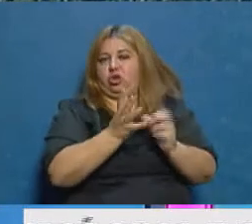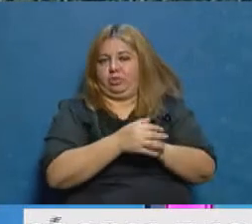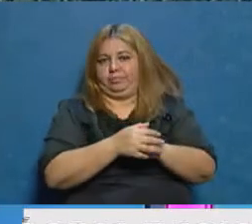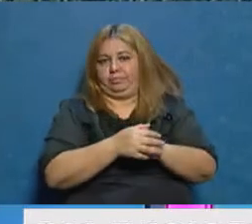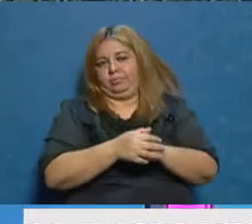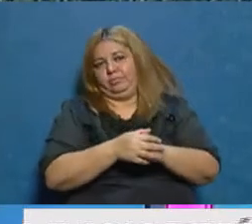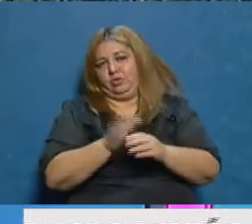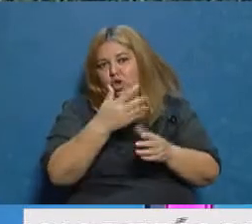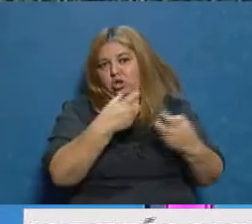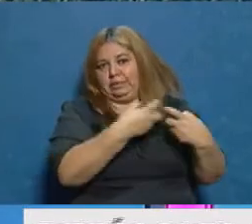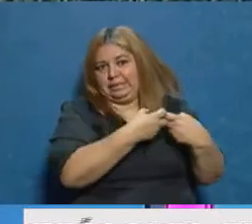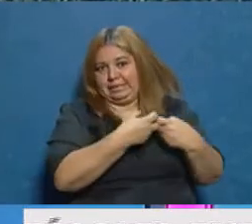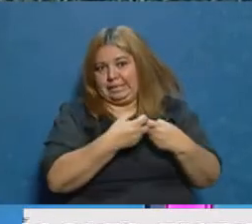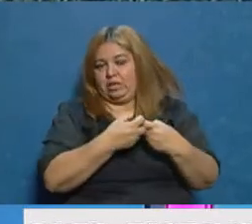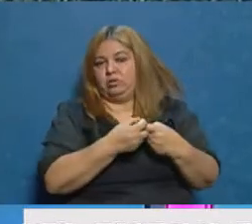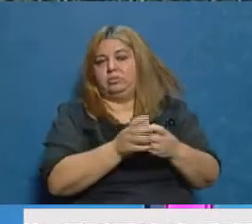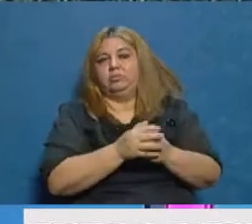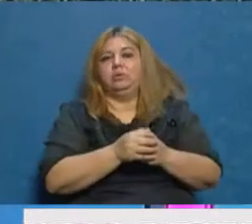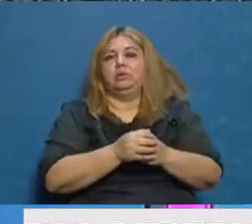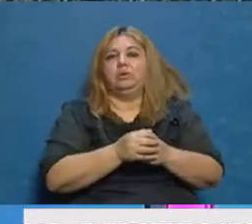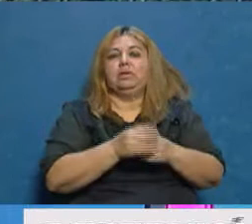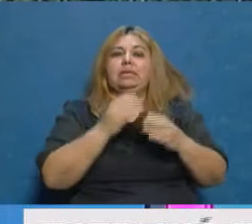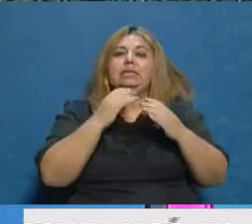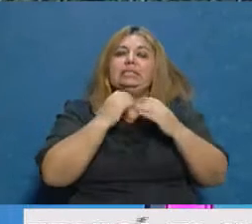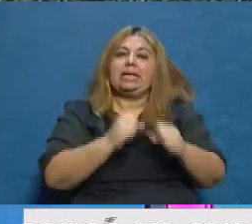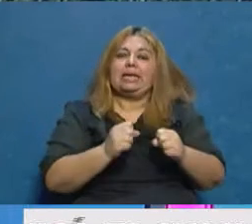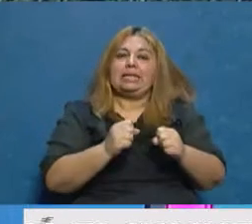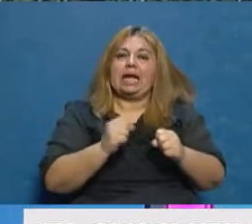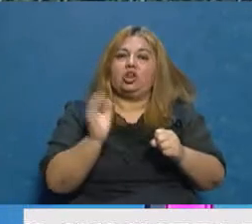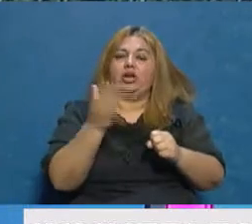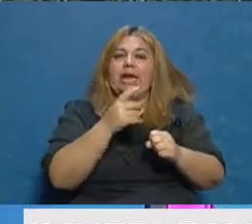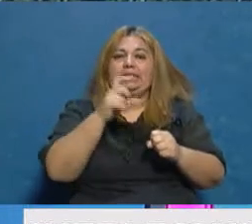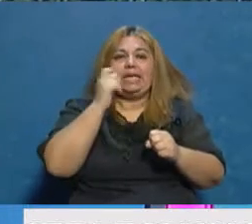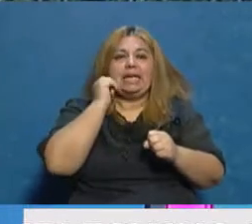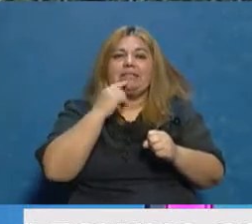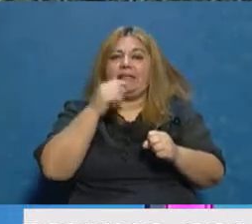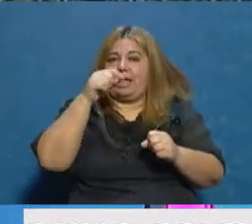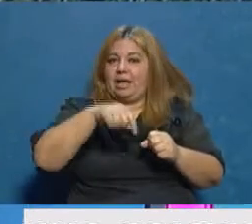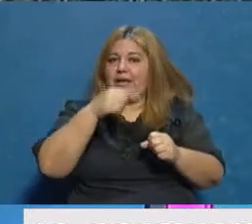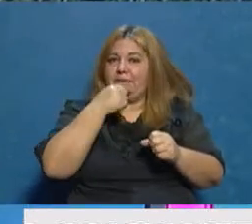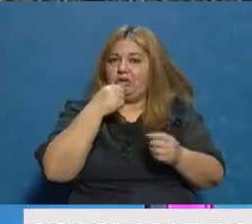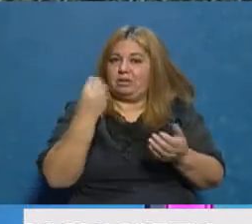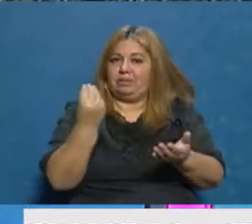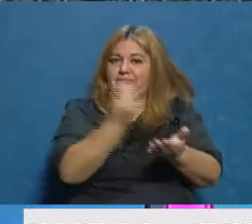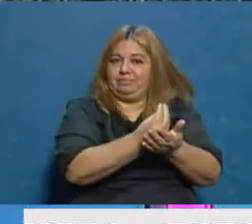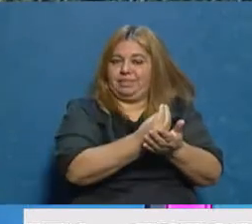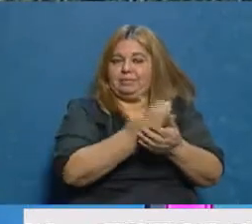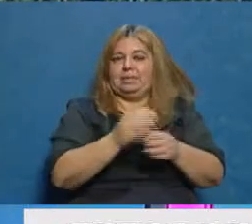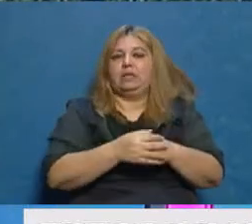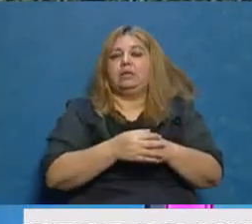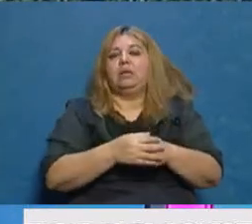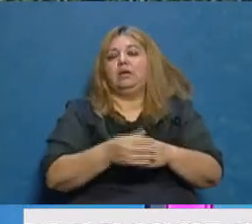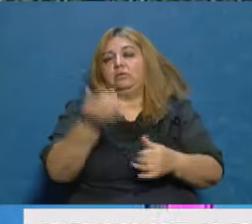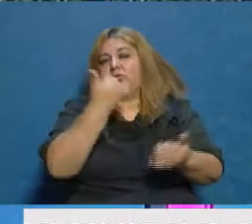sindicatos. Estamos hablando precisamente del secretario general de la CGT aquí en Mendoza, quien daba detalles de este